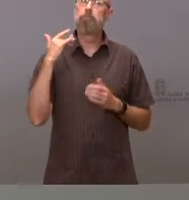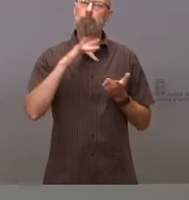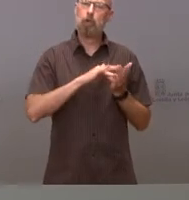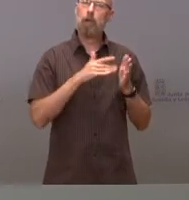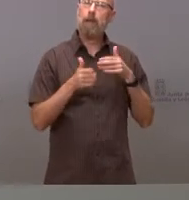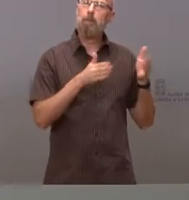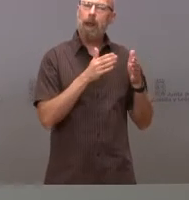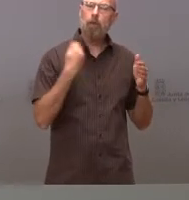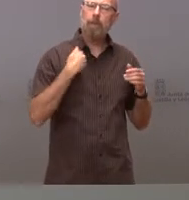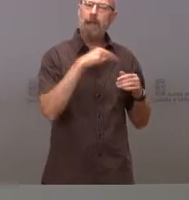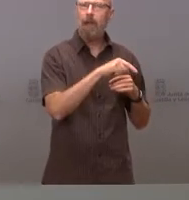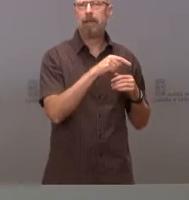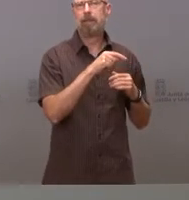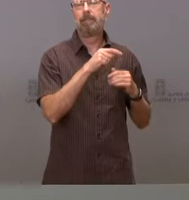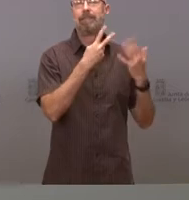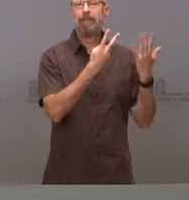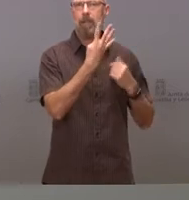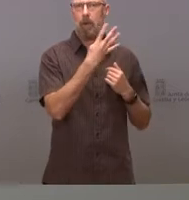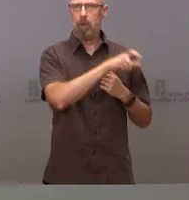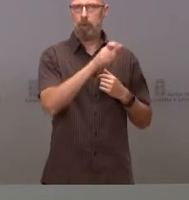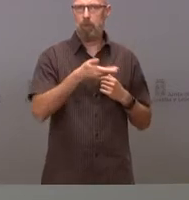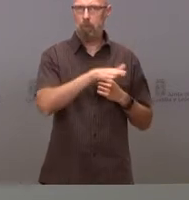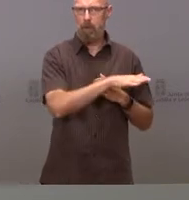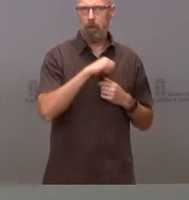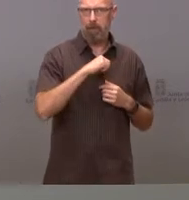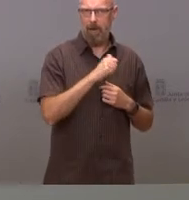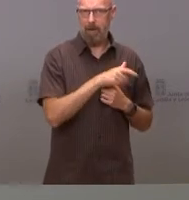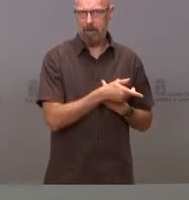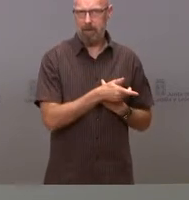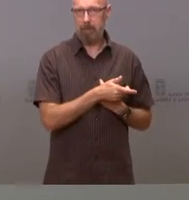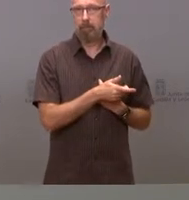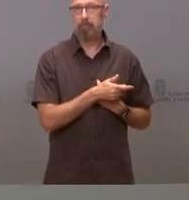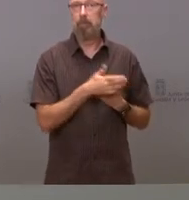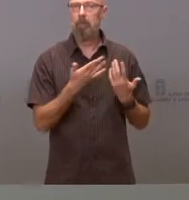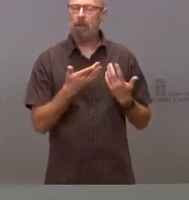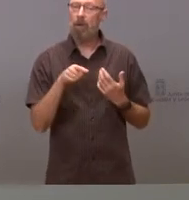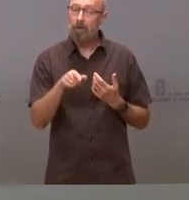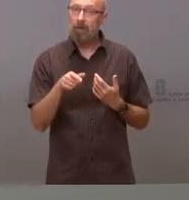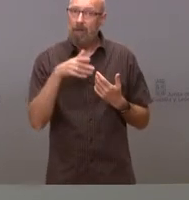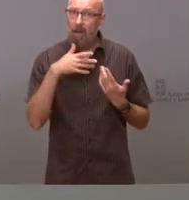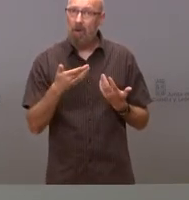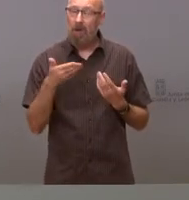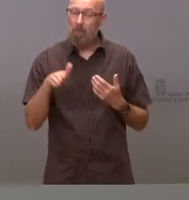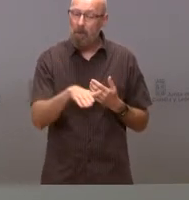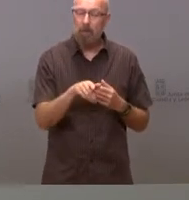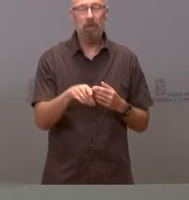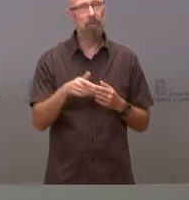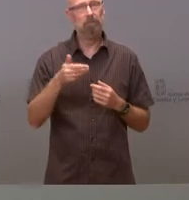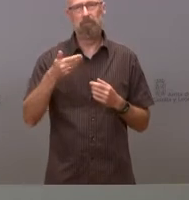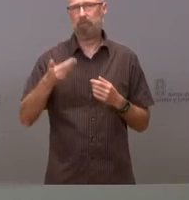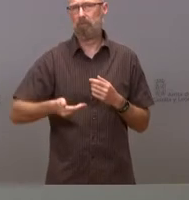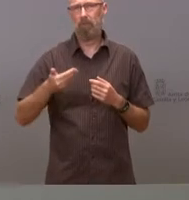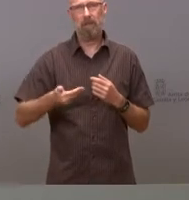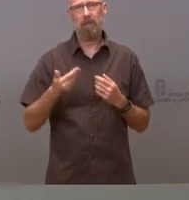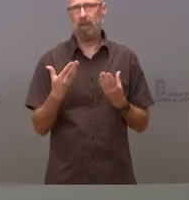pacientes fallecidos en el hospital. Pero sigue siendo una cifra muy importante. Nuestro objetivo